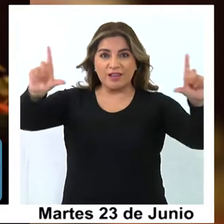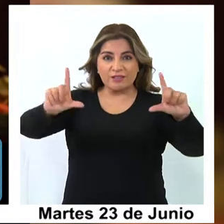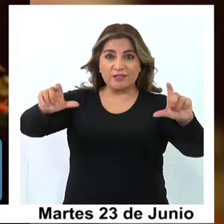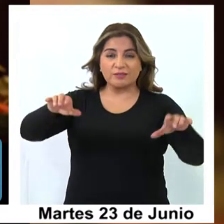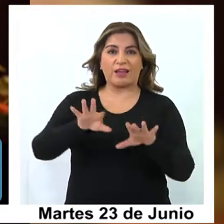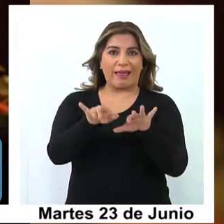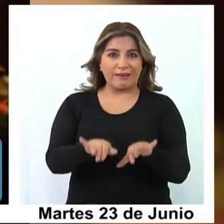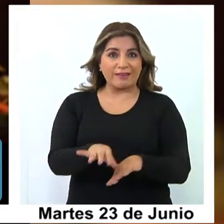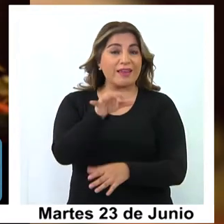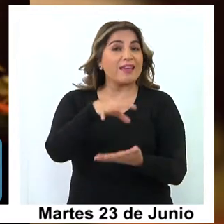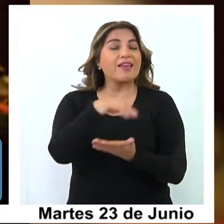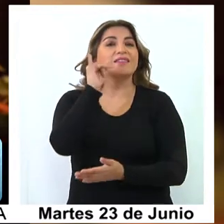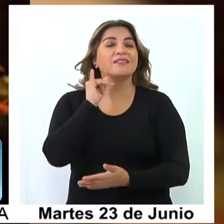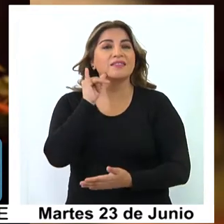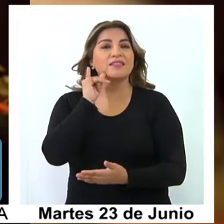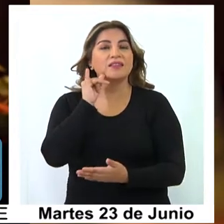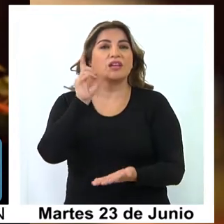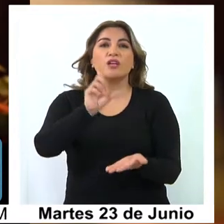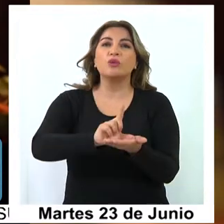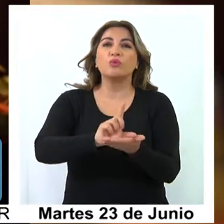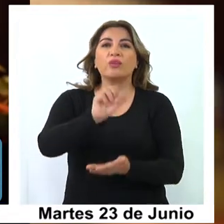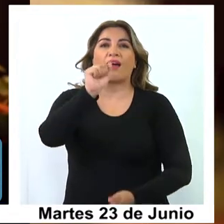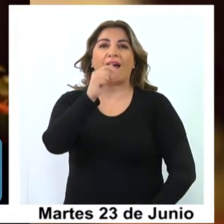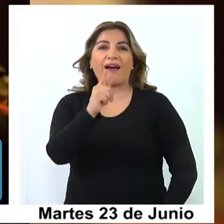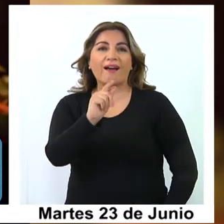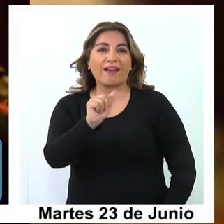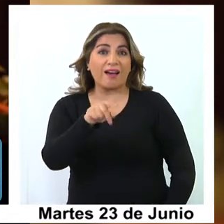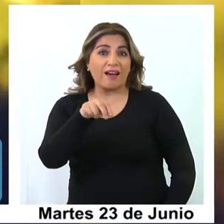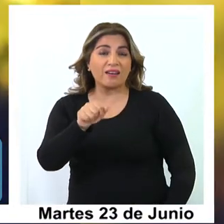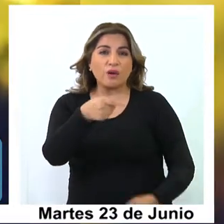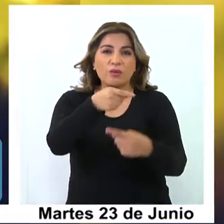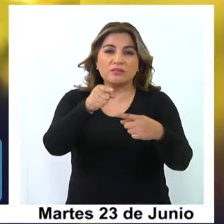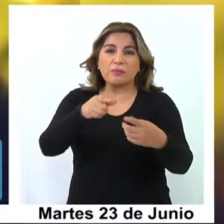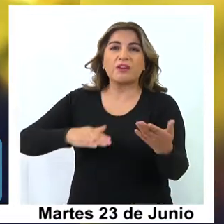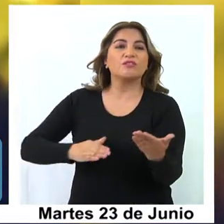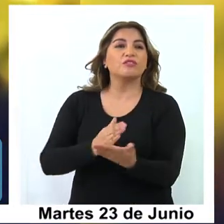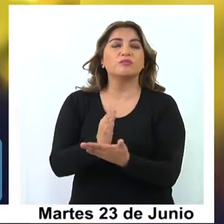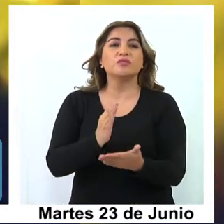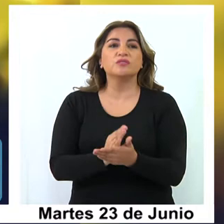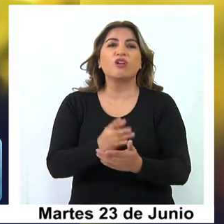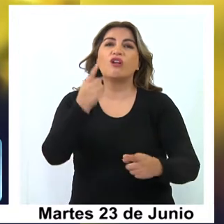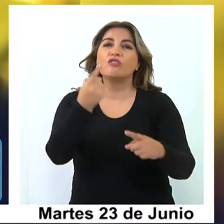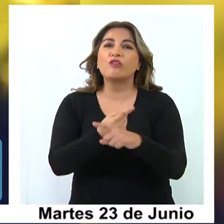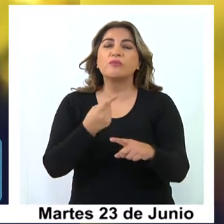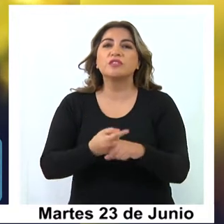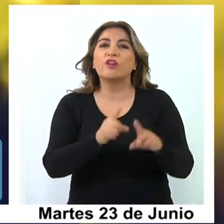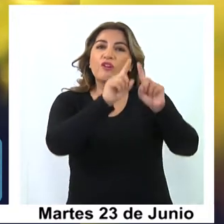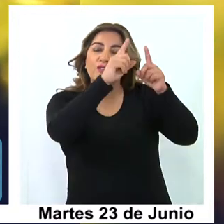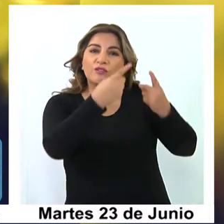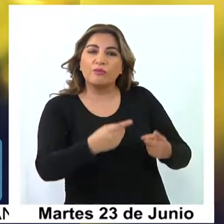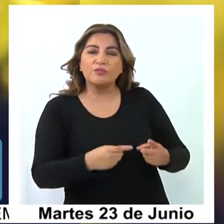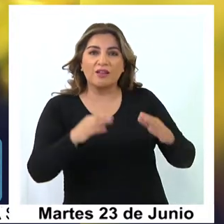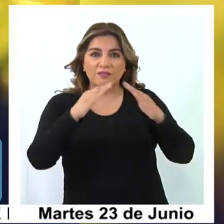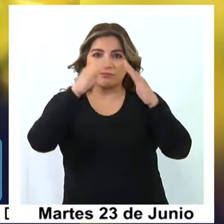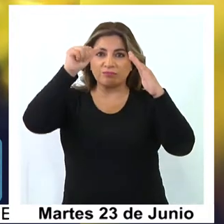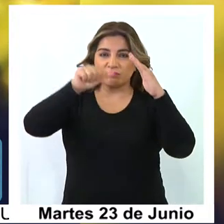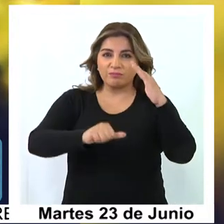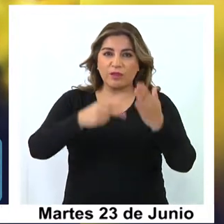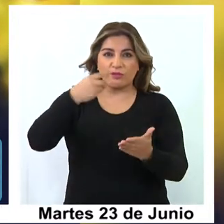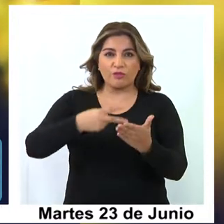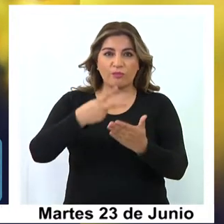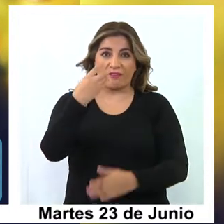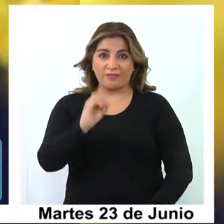En Iquique, el Espacio Cultural Acana, hace unas semanas que comenzó el ciclo de conversatorios musicales en cuarentena 2020,